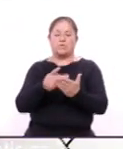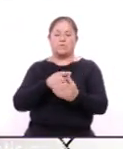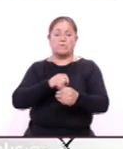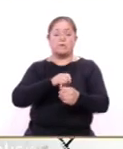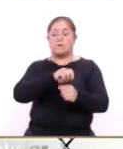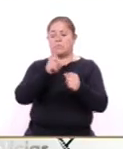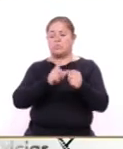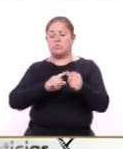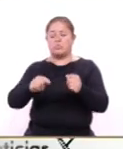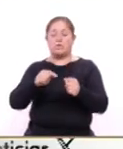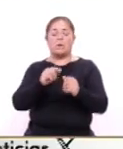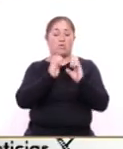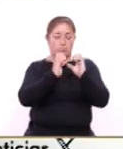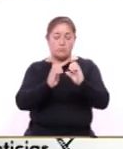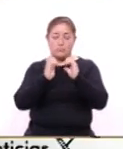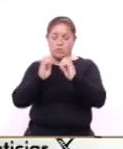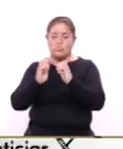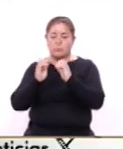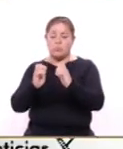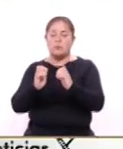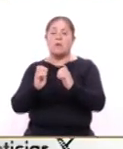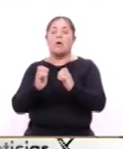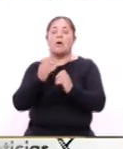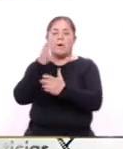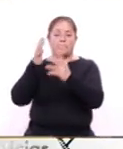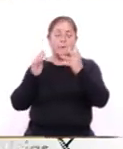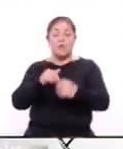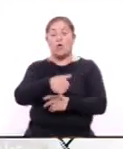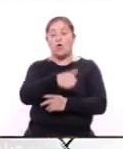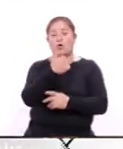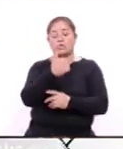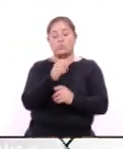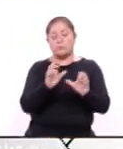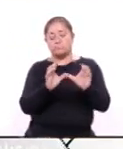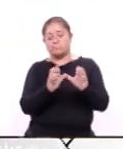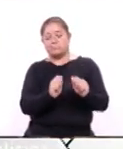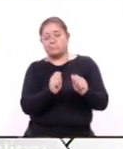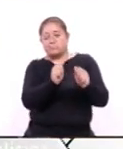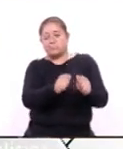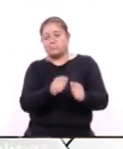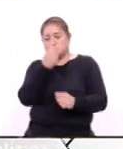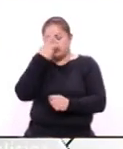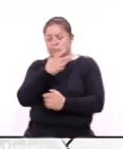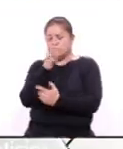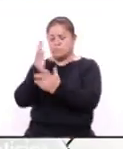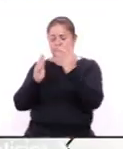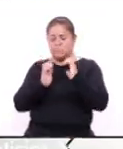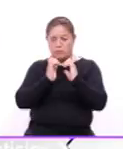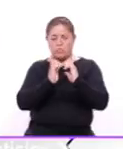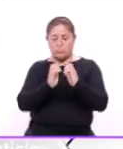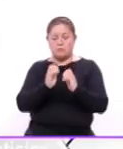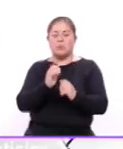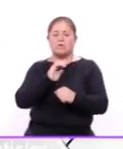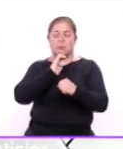Auditoría Ambiental y 11 en el Distintivo Calidad Ambiental México. Para Coracyt Noticias, Ana Sánchez.